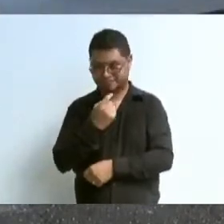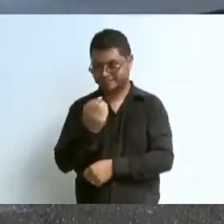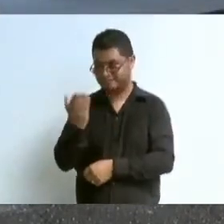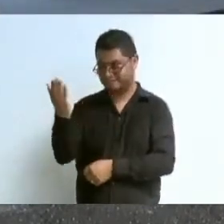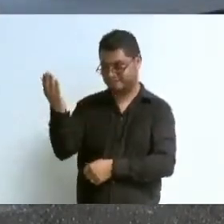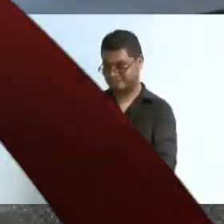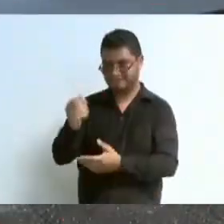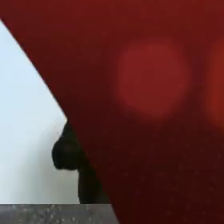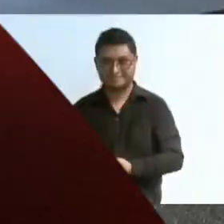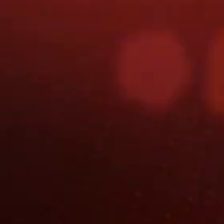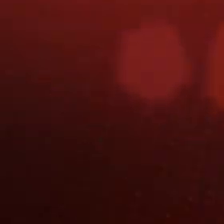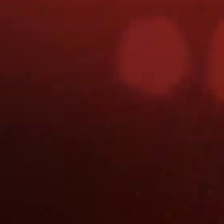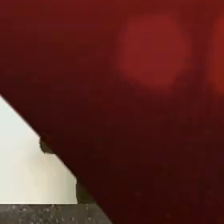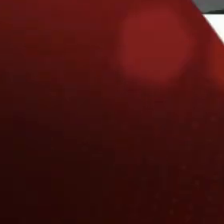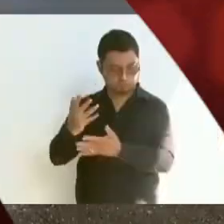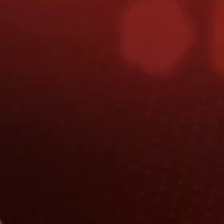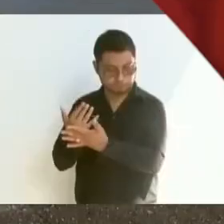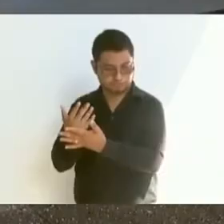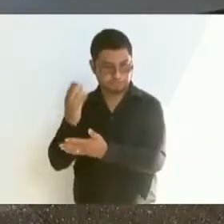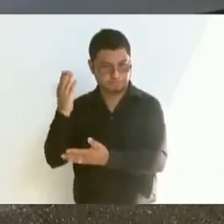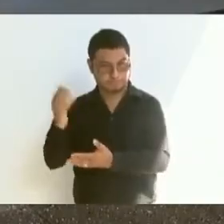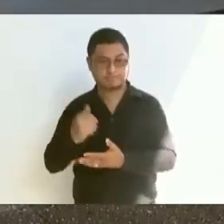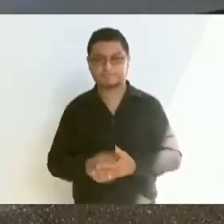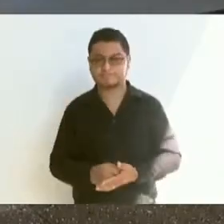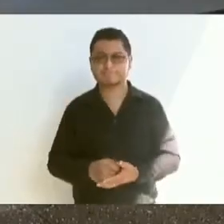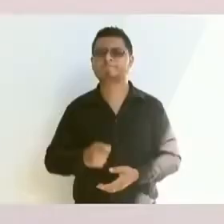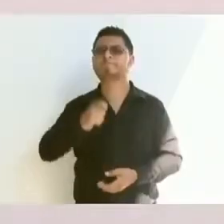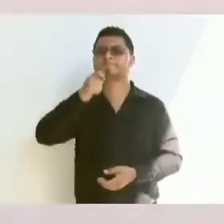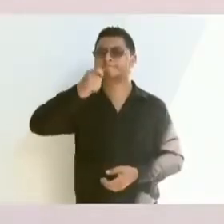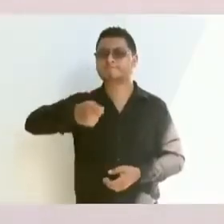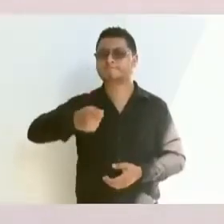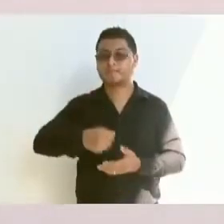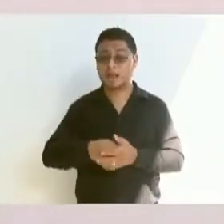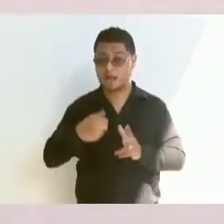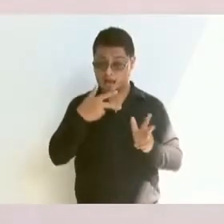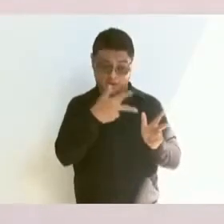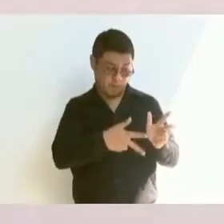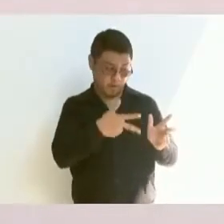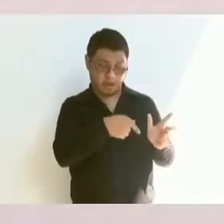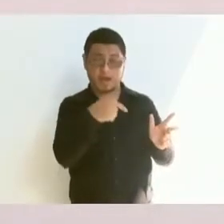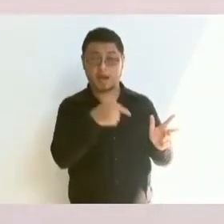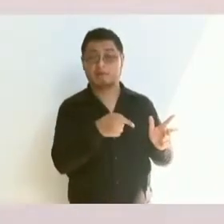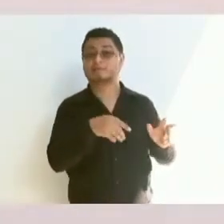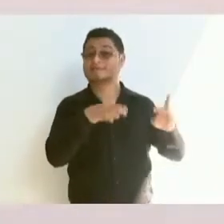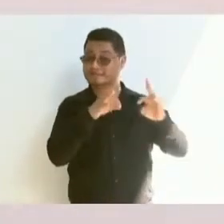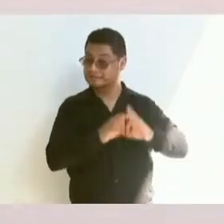López Obrador. Es, desde luego, una obra muy importante,